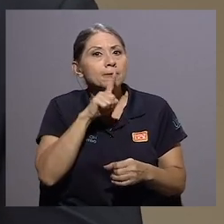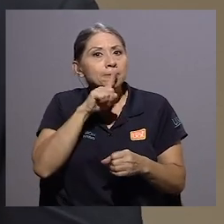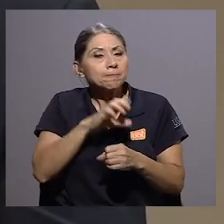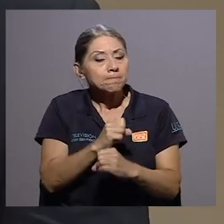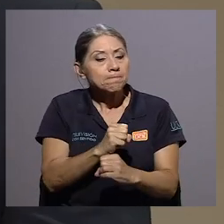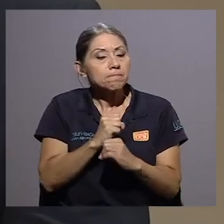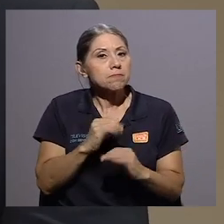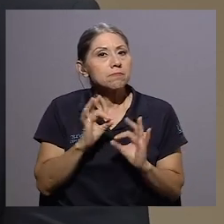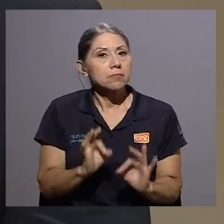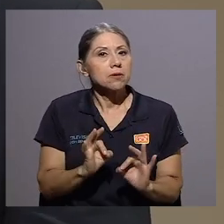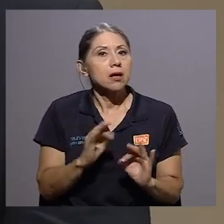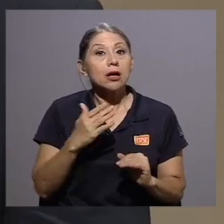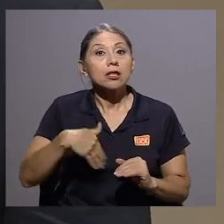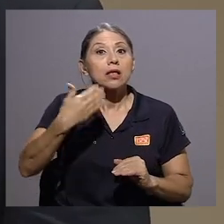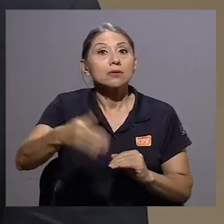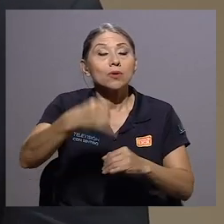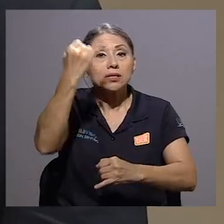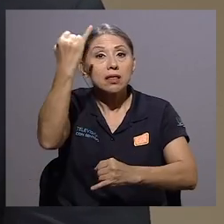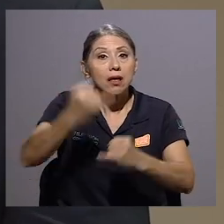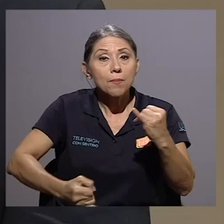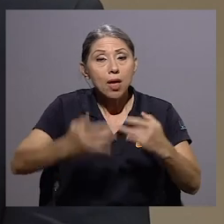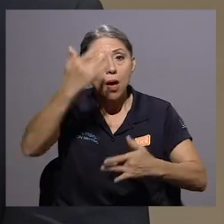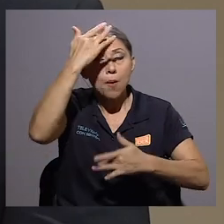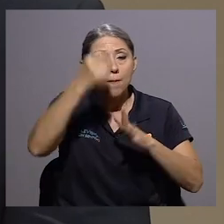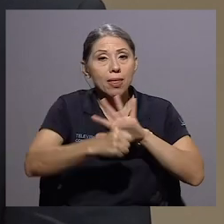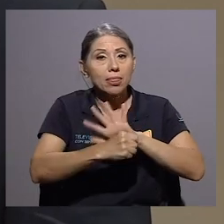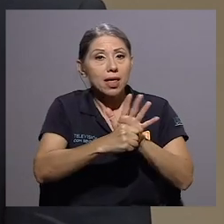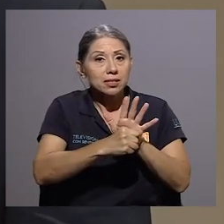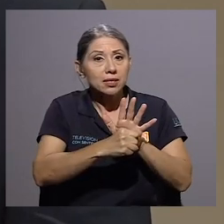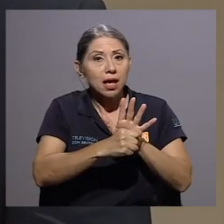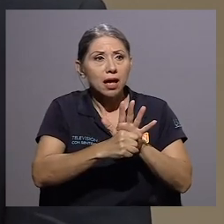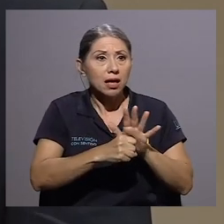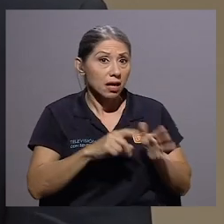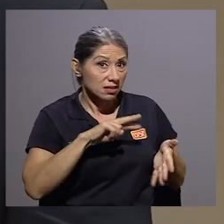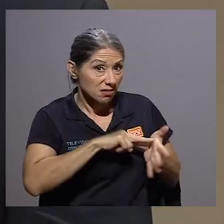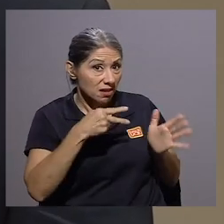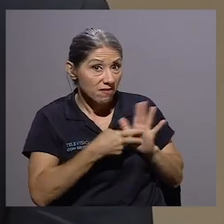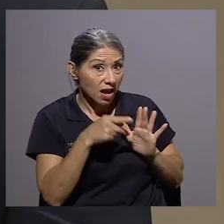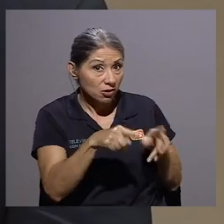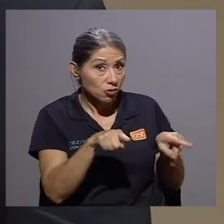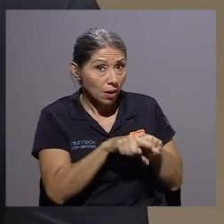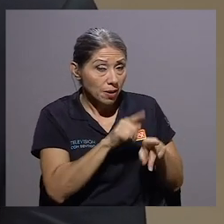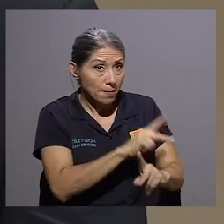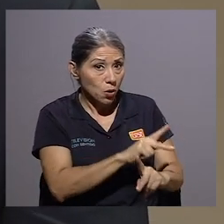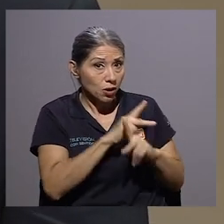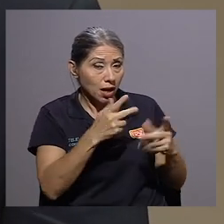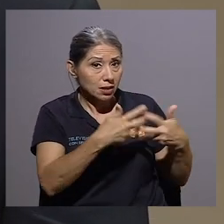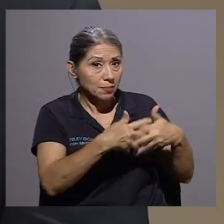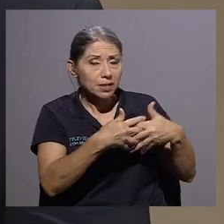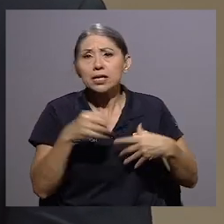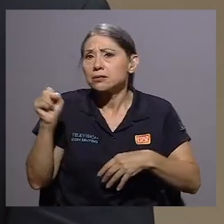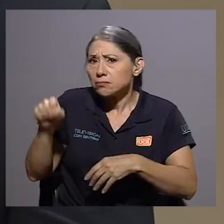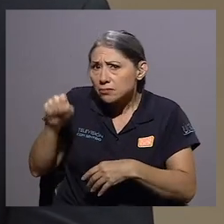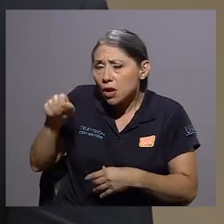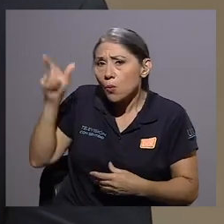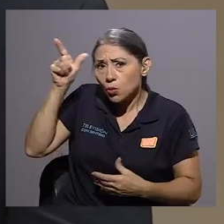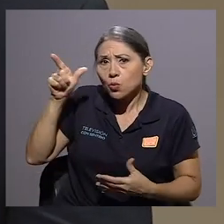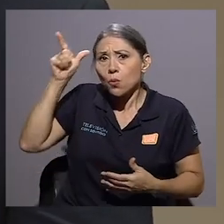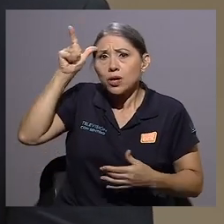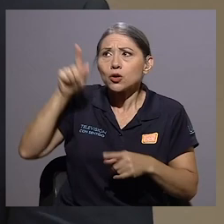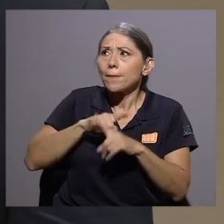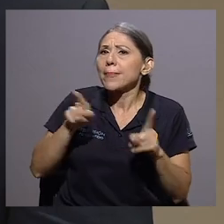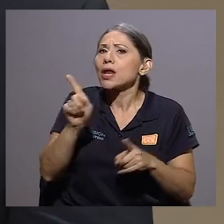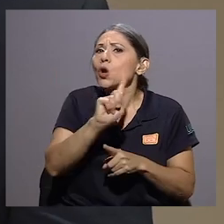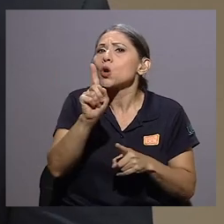la pandemia regresemos rápidamente. ¿No significa eso proteger las empresas también, Don Marco? También, por supuesto, pero es que no